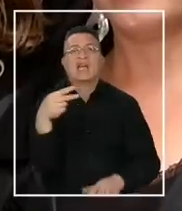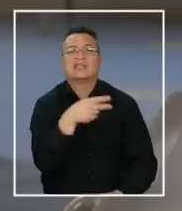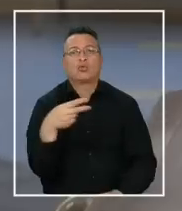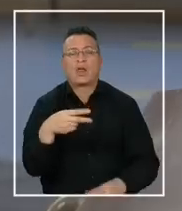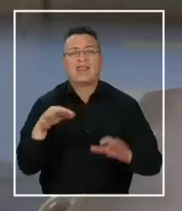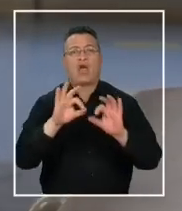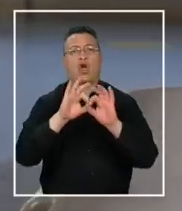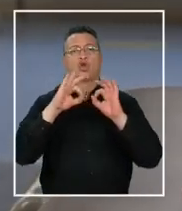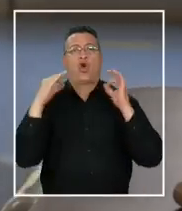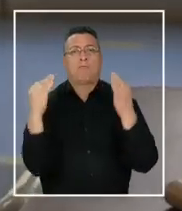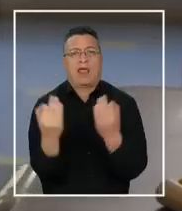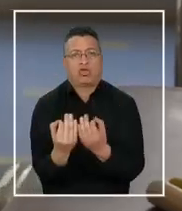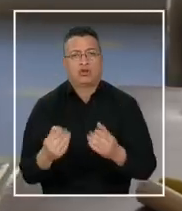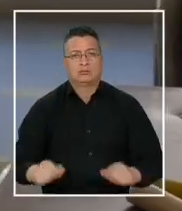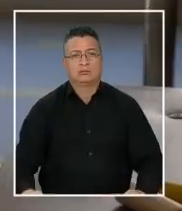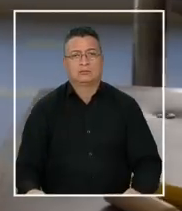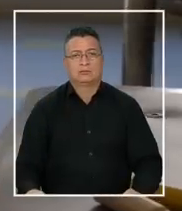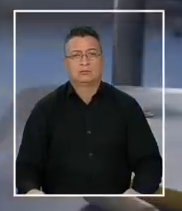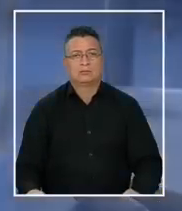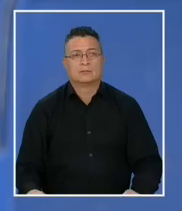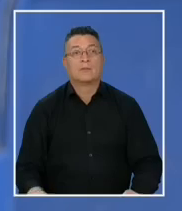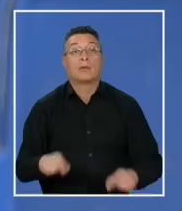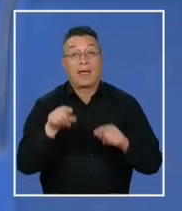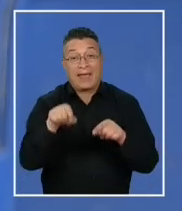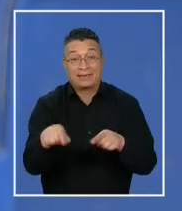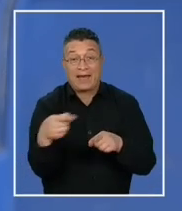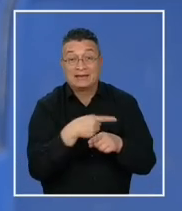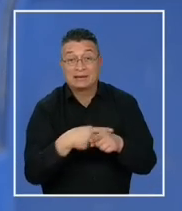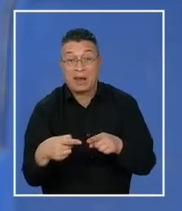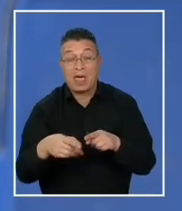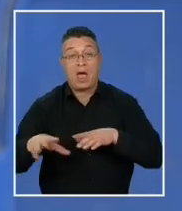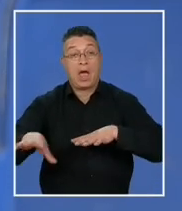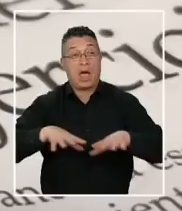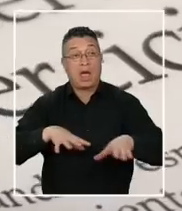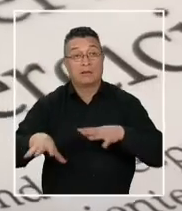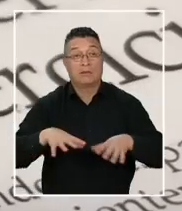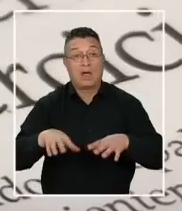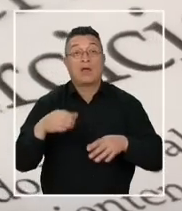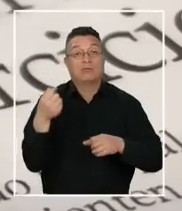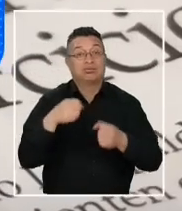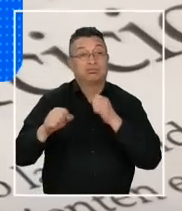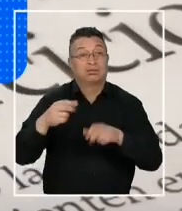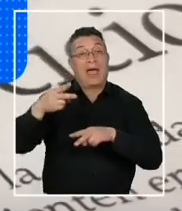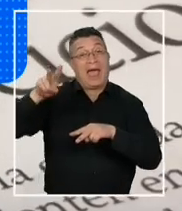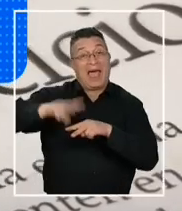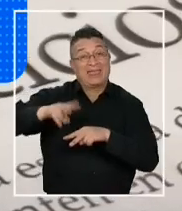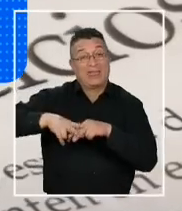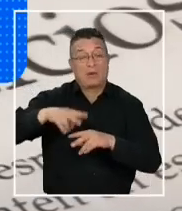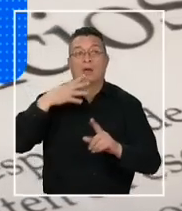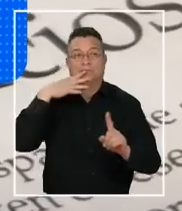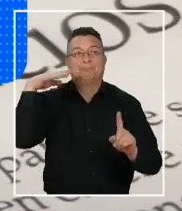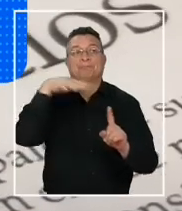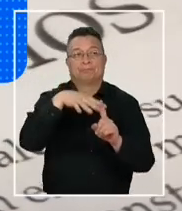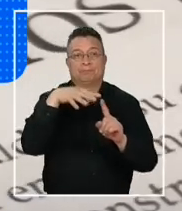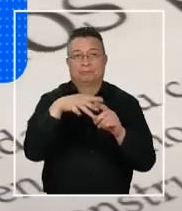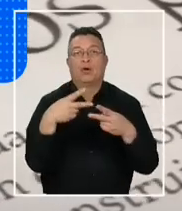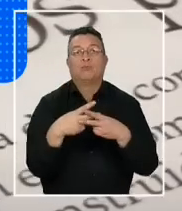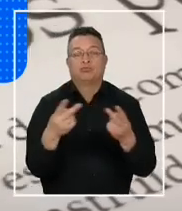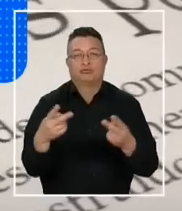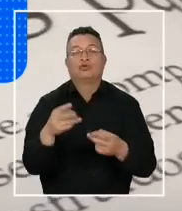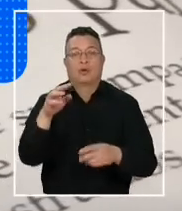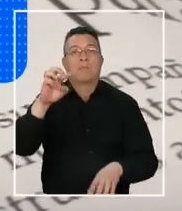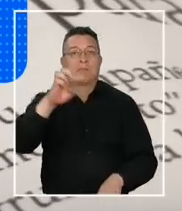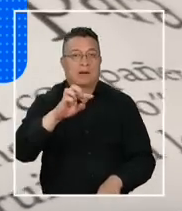integral. Aún así, esta semana, actividades de su versión antigua fueron criticadas públicamente por un grupo de